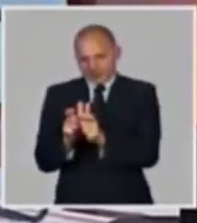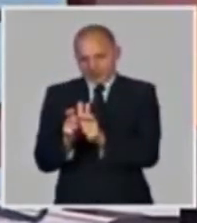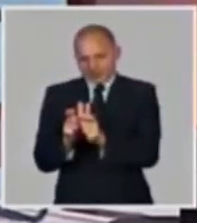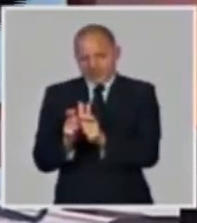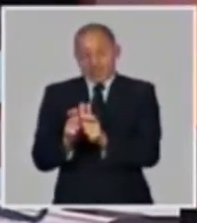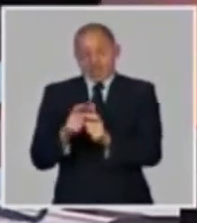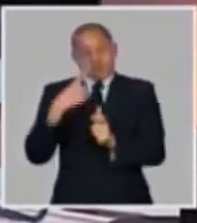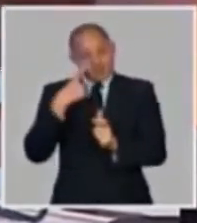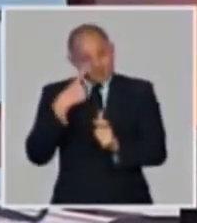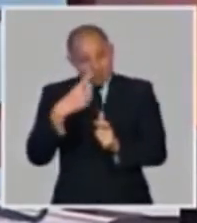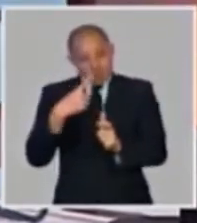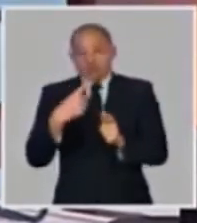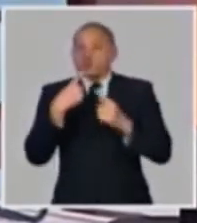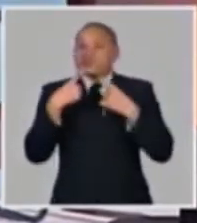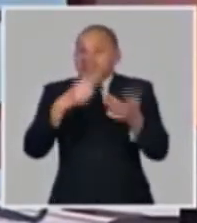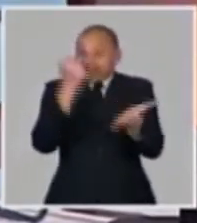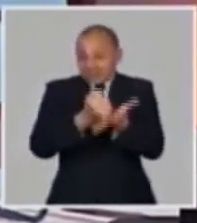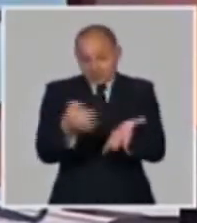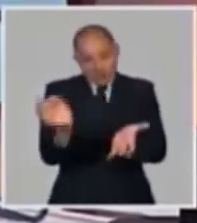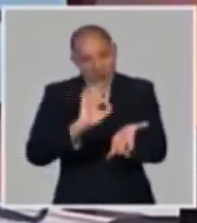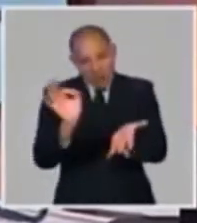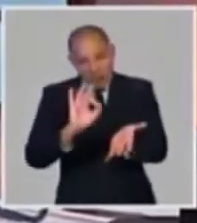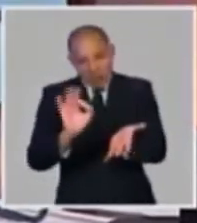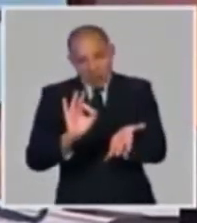hay una decisión. Eso tiene una validez de seis meses.